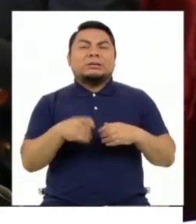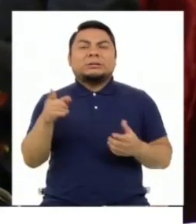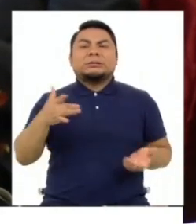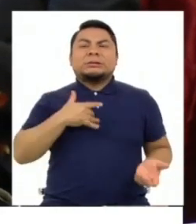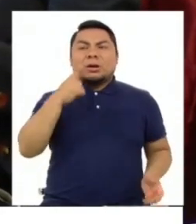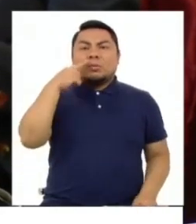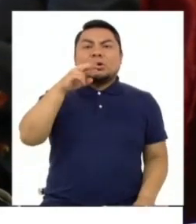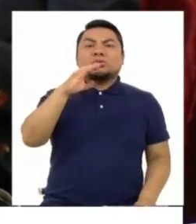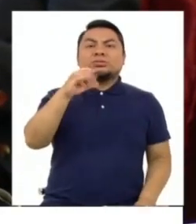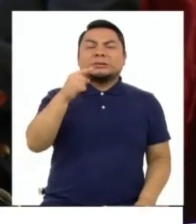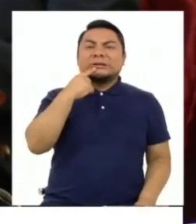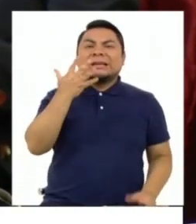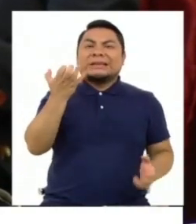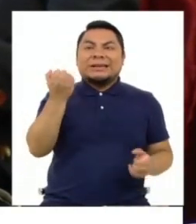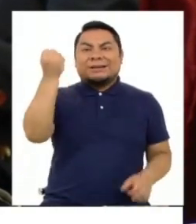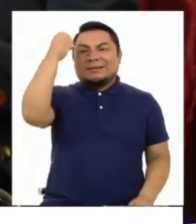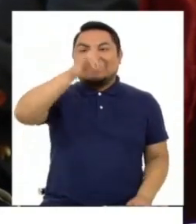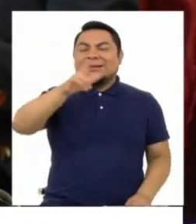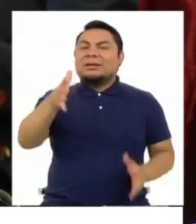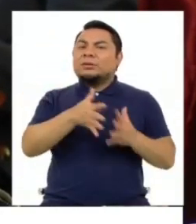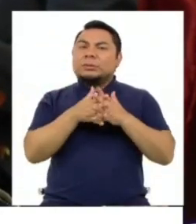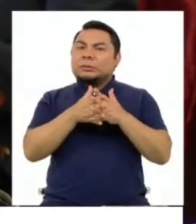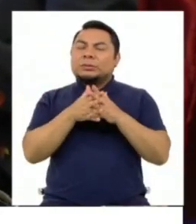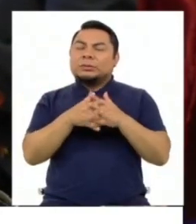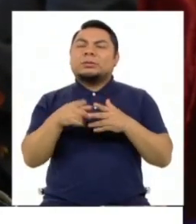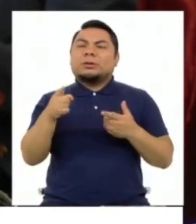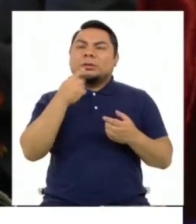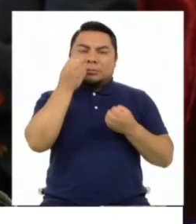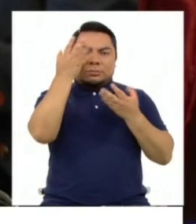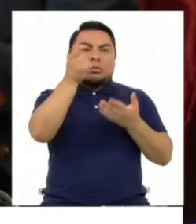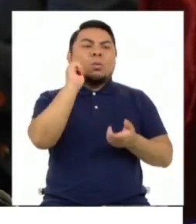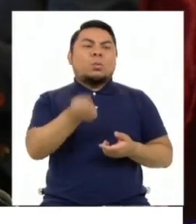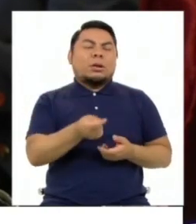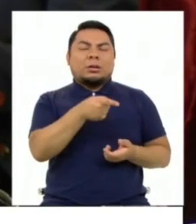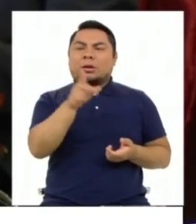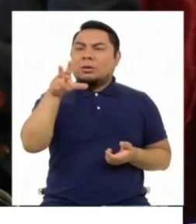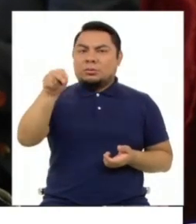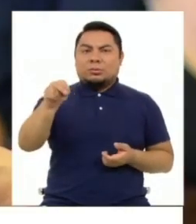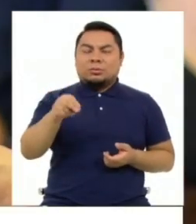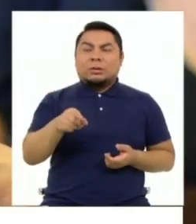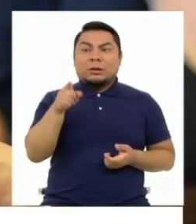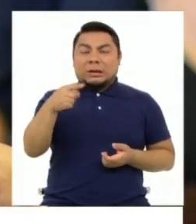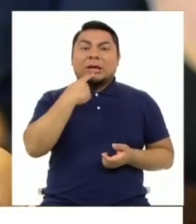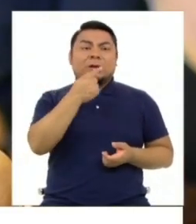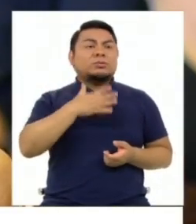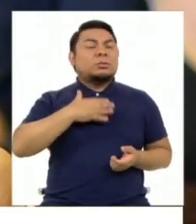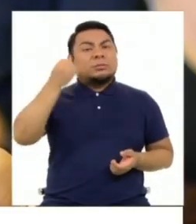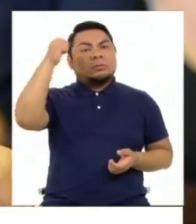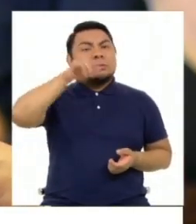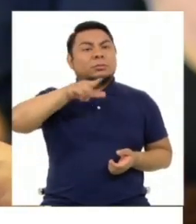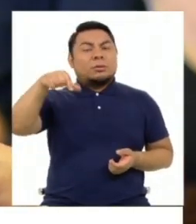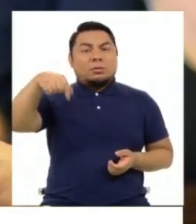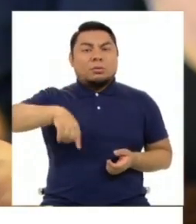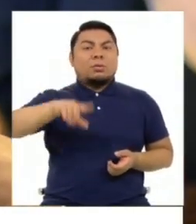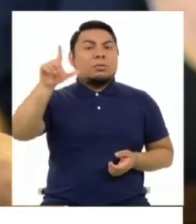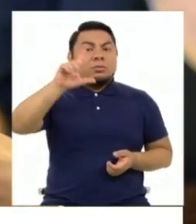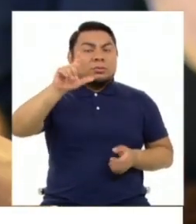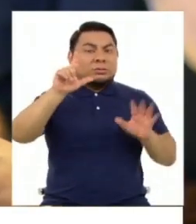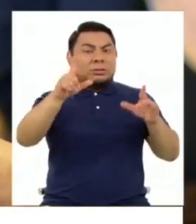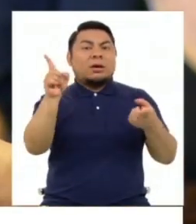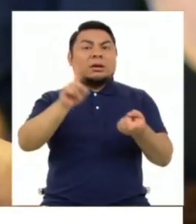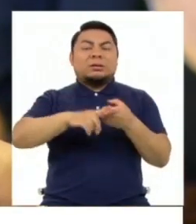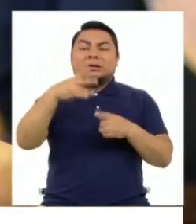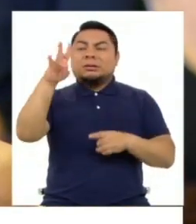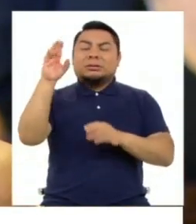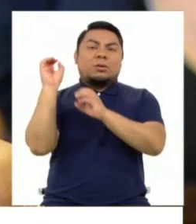de Rocío Calderón de viajar a Estados Unidos, pedido que informó al juzgado. Calderón comunicó que viajaría hoy lunes 7 hasta el